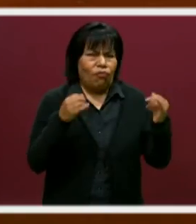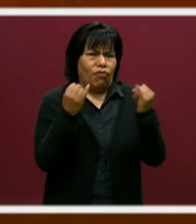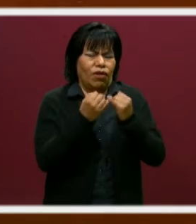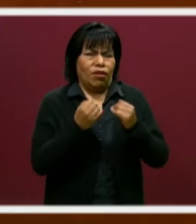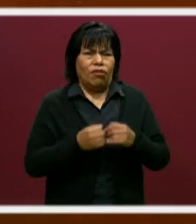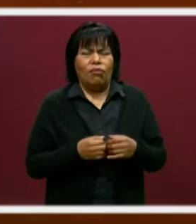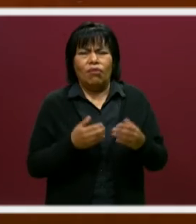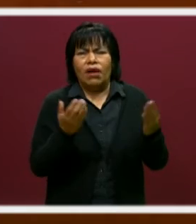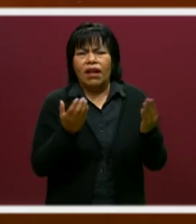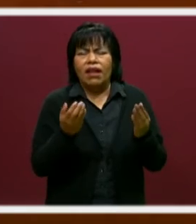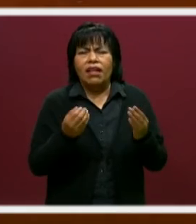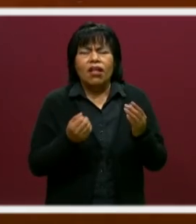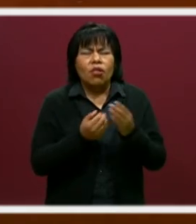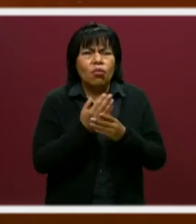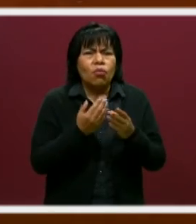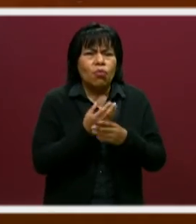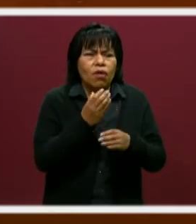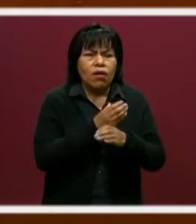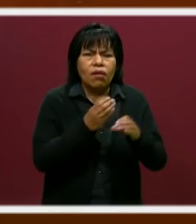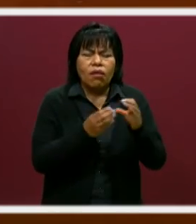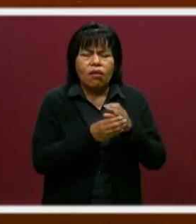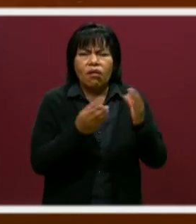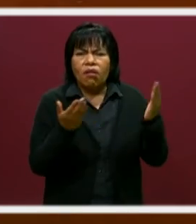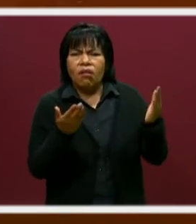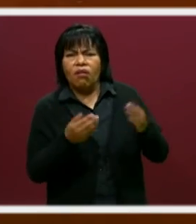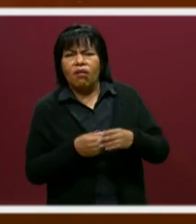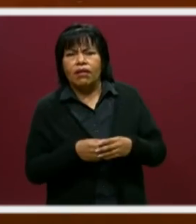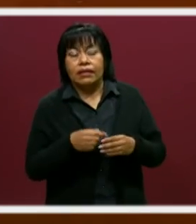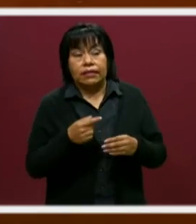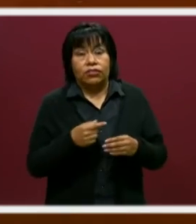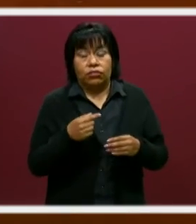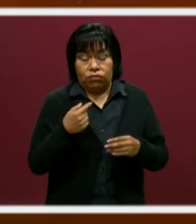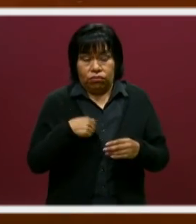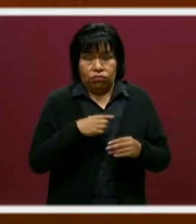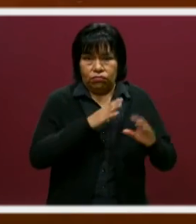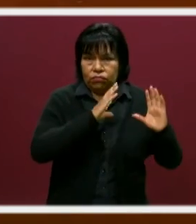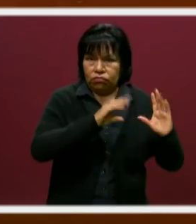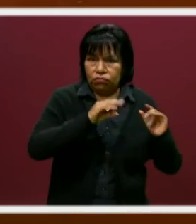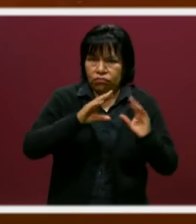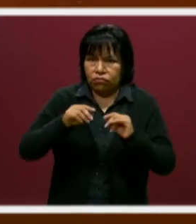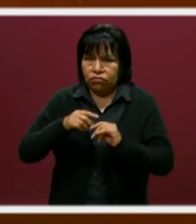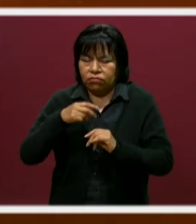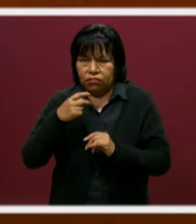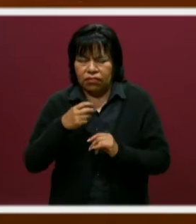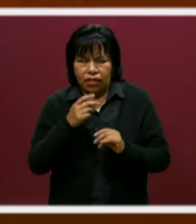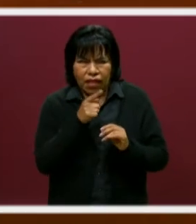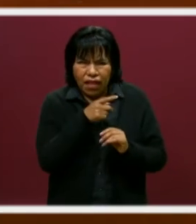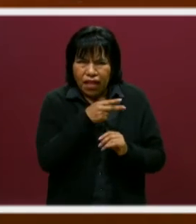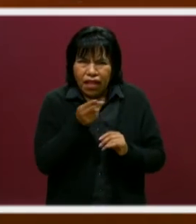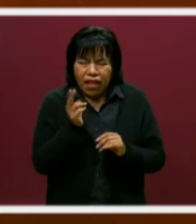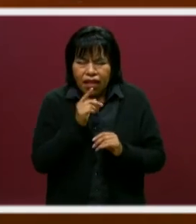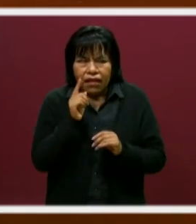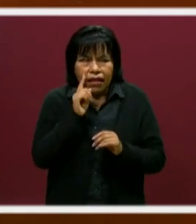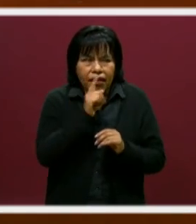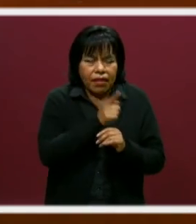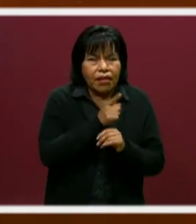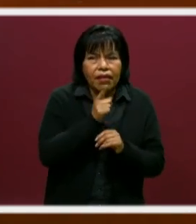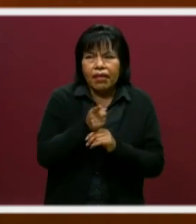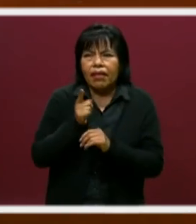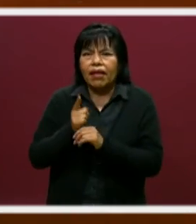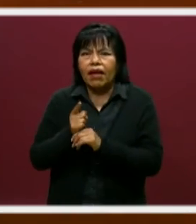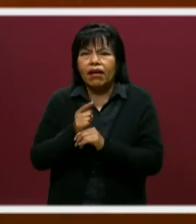nuevos productos en este mismo nivel, ¿no? Nosotros les enseñamos a los chicos precisamente a que, pues, sean